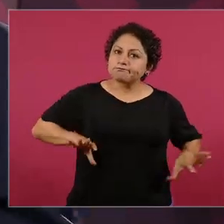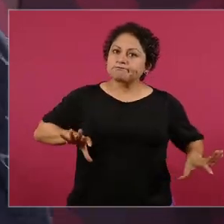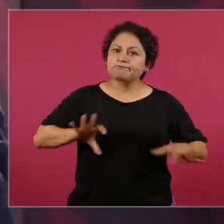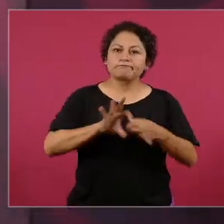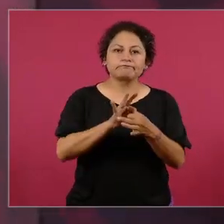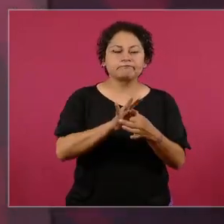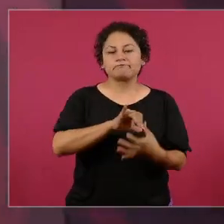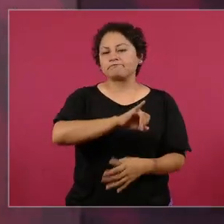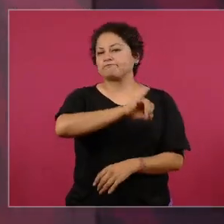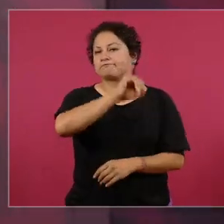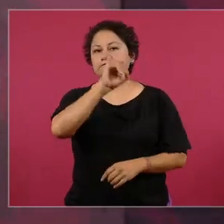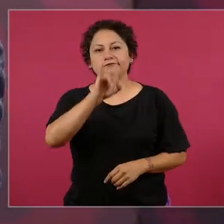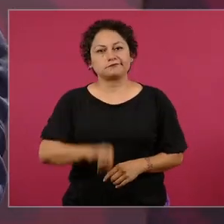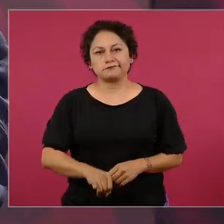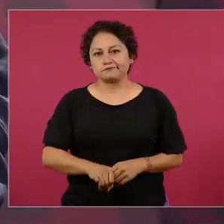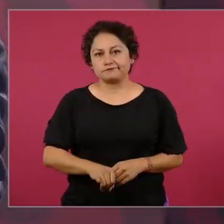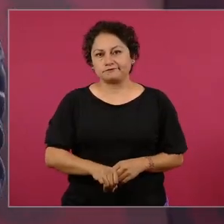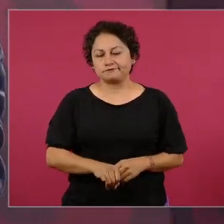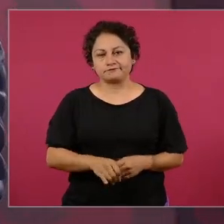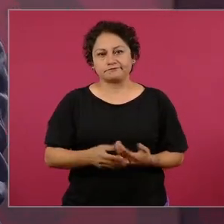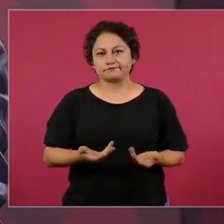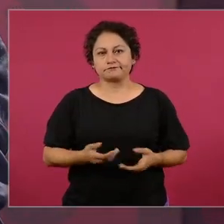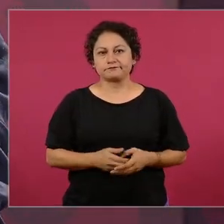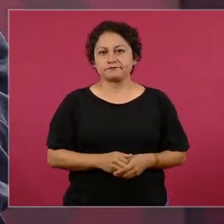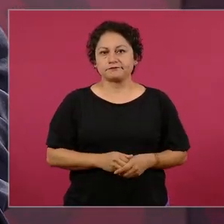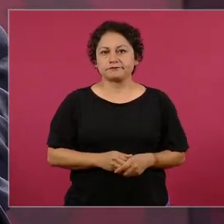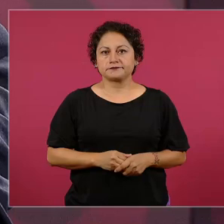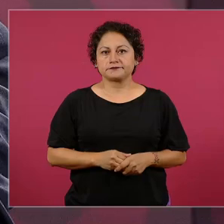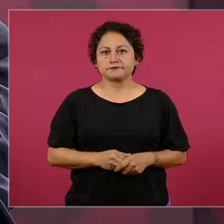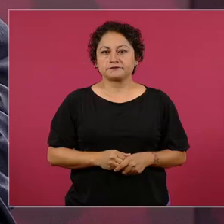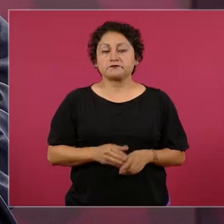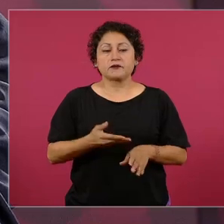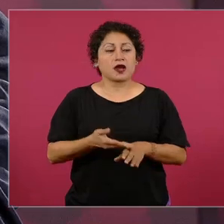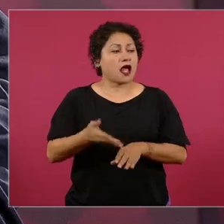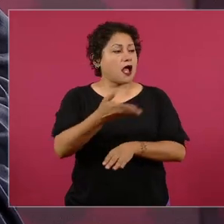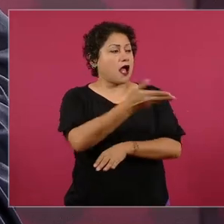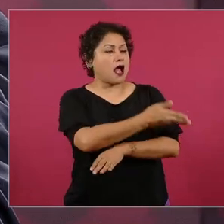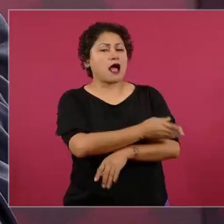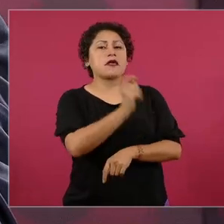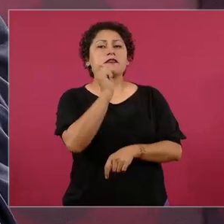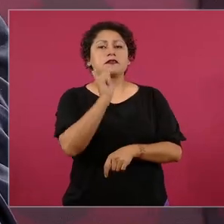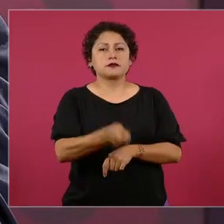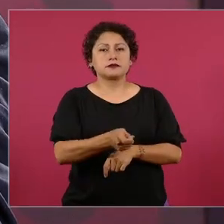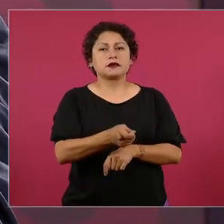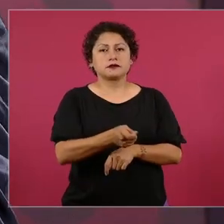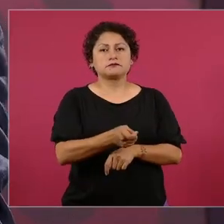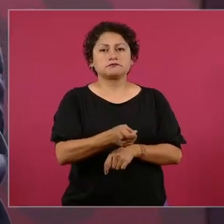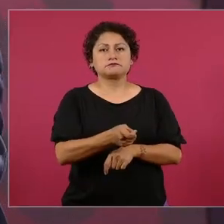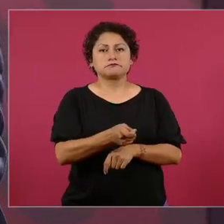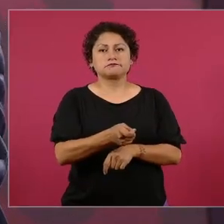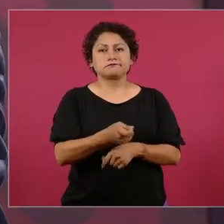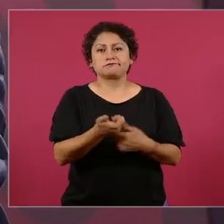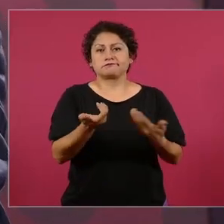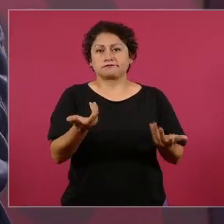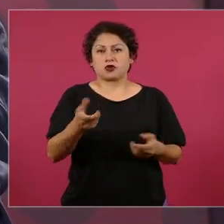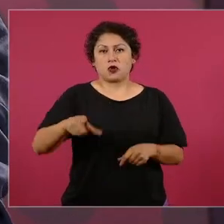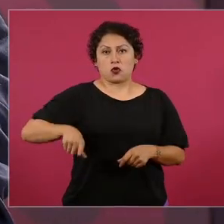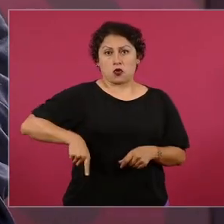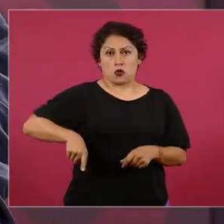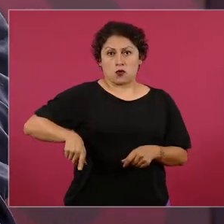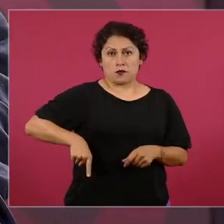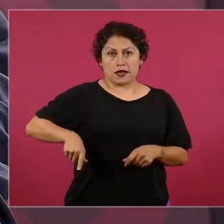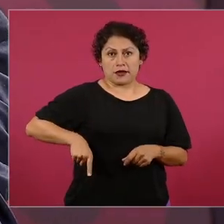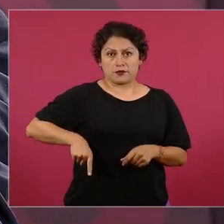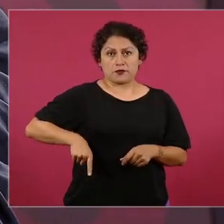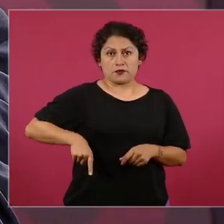siempre nos mandaban y se aceptaba por gobiernos entreguistas ciudadanos.